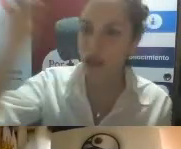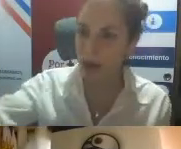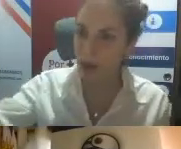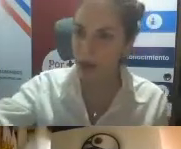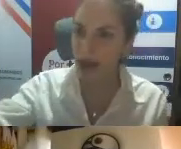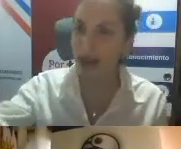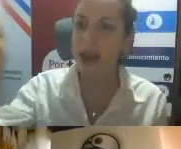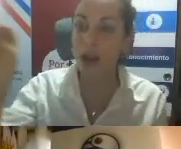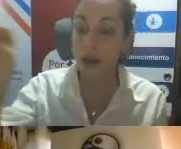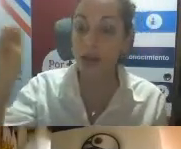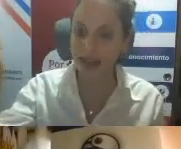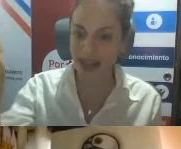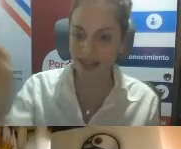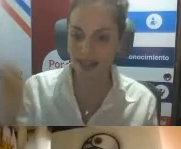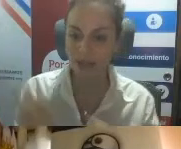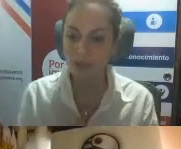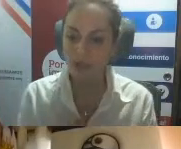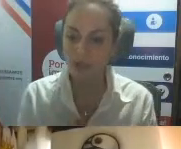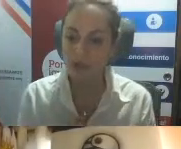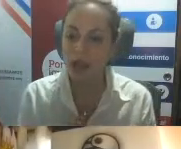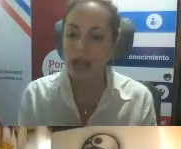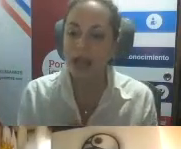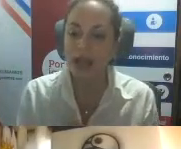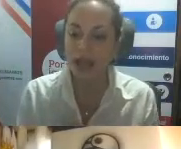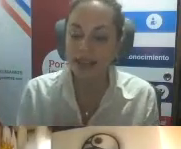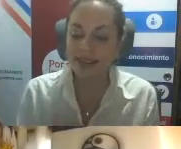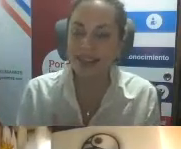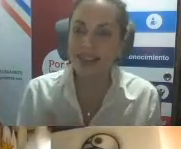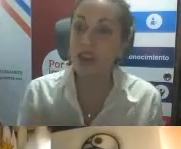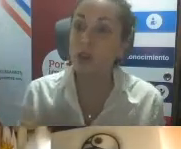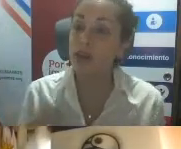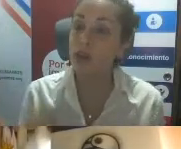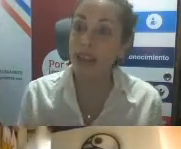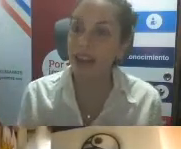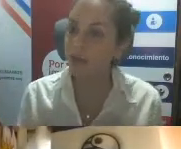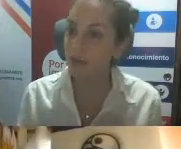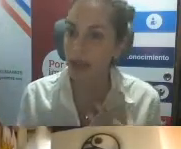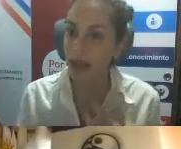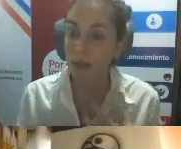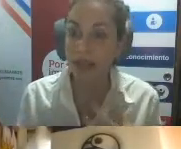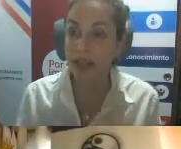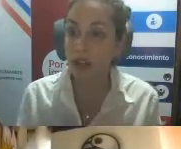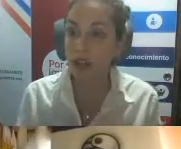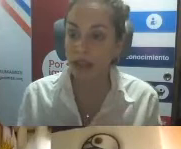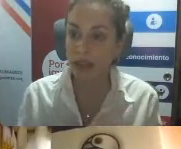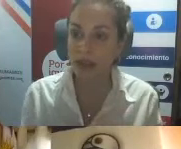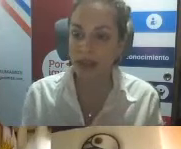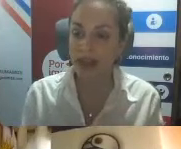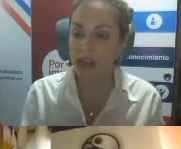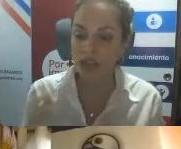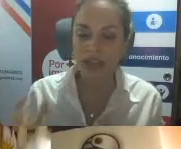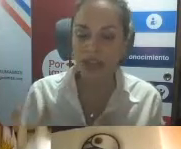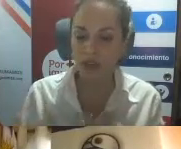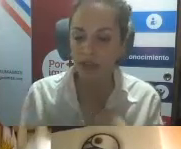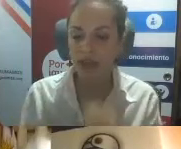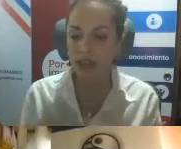nexo después con el PLA, ¿sí? Esta estrategia se comenzó a aplicar a mediados de la